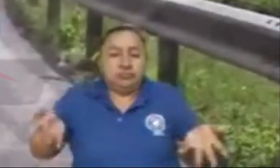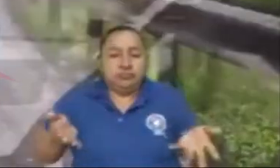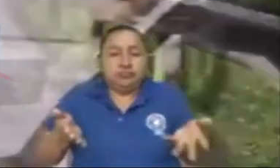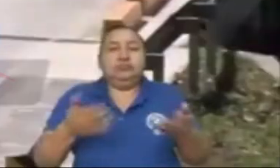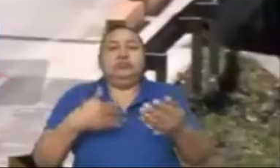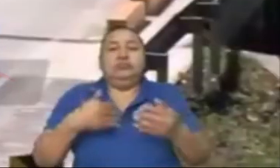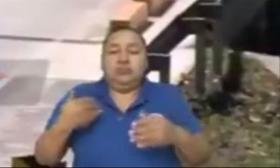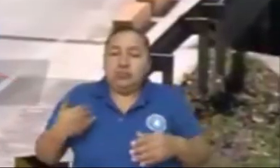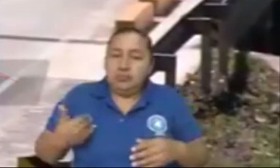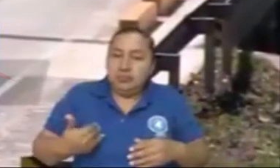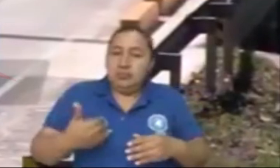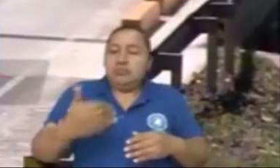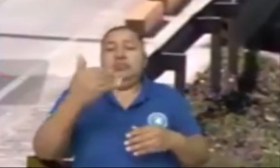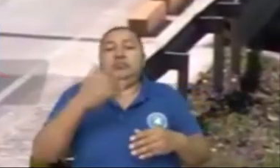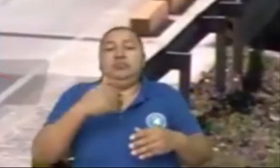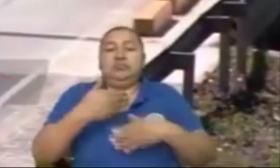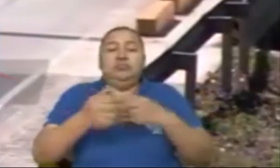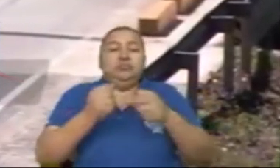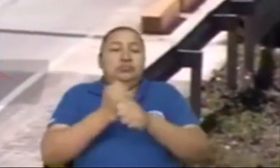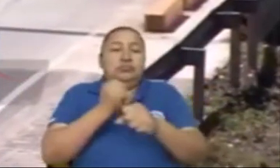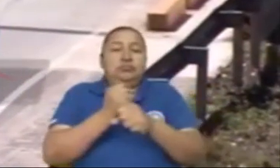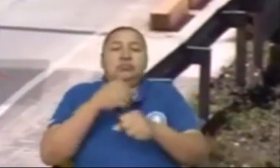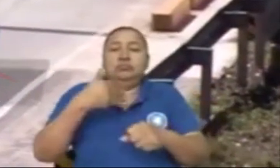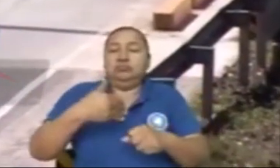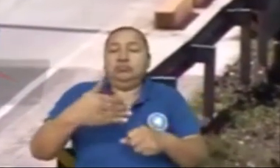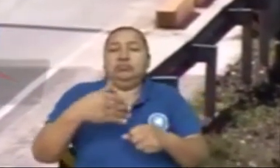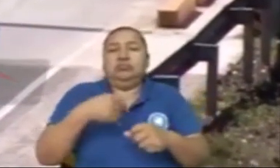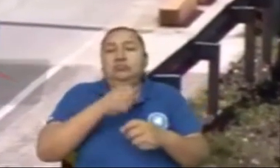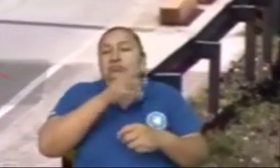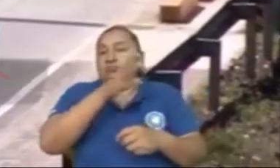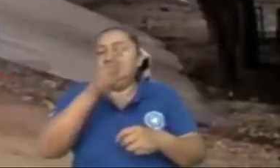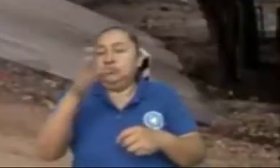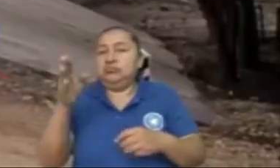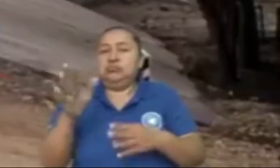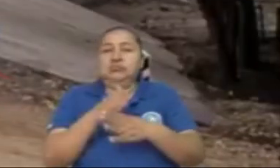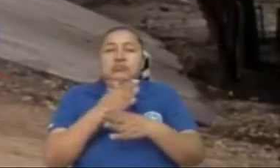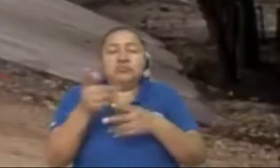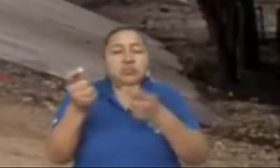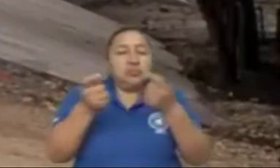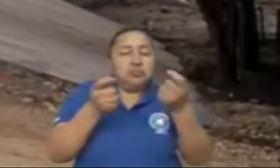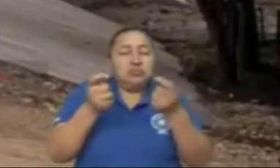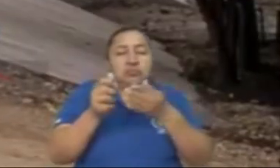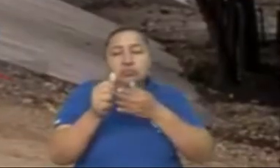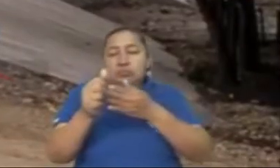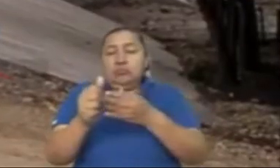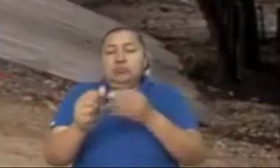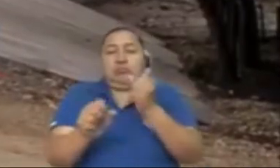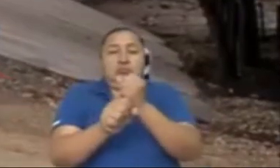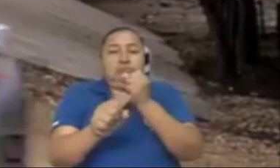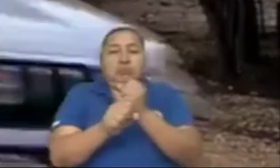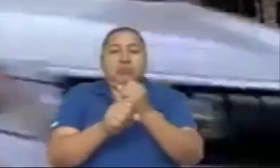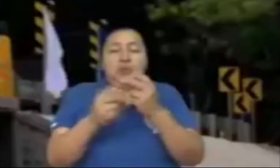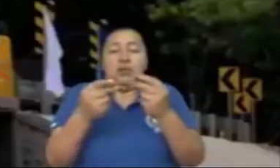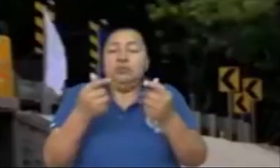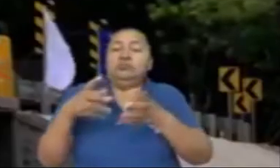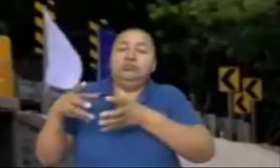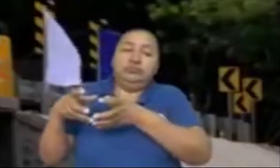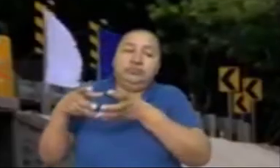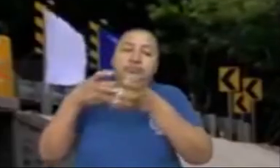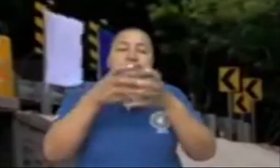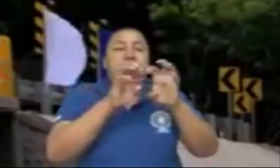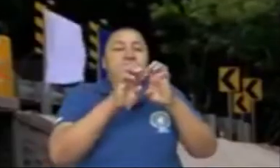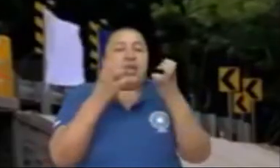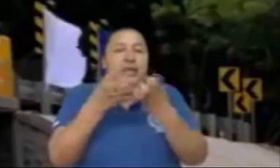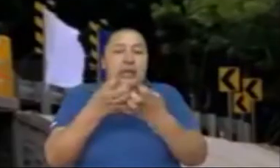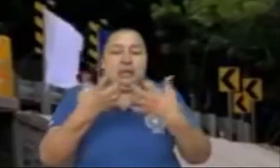andamiaje de gestión, de conducción, de movilización de equipos y